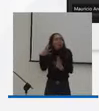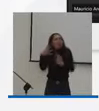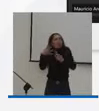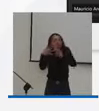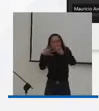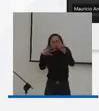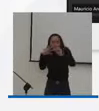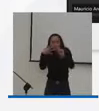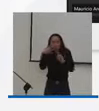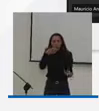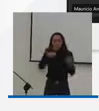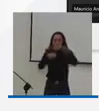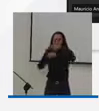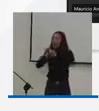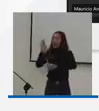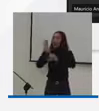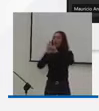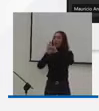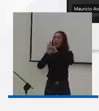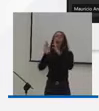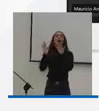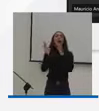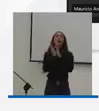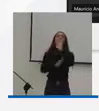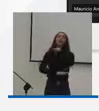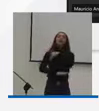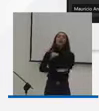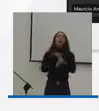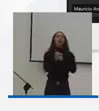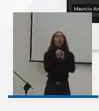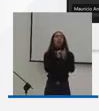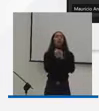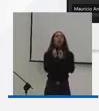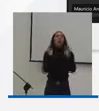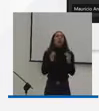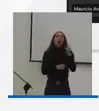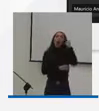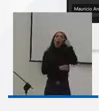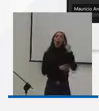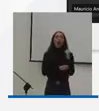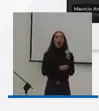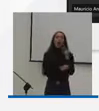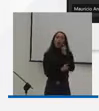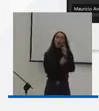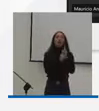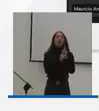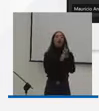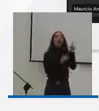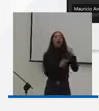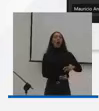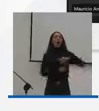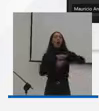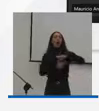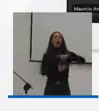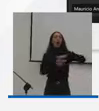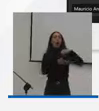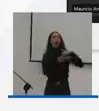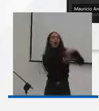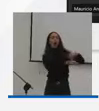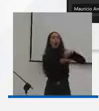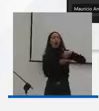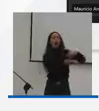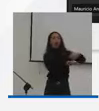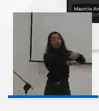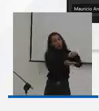Porque es que el Ministerio del Deporte no solamente es una fábrica de conseguir medallas. Esa es una